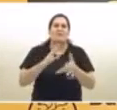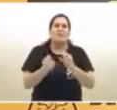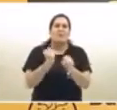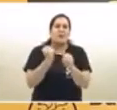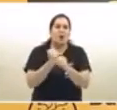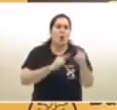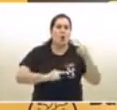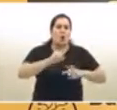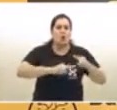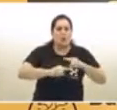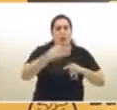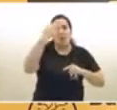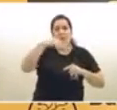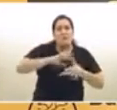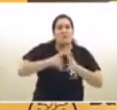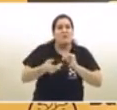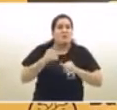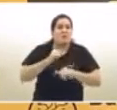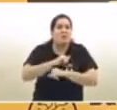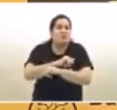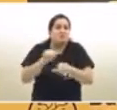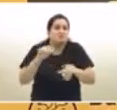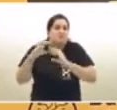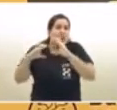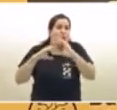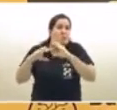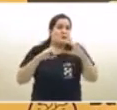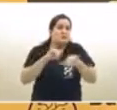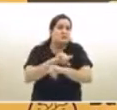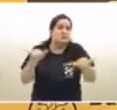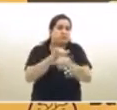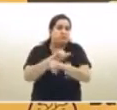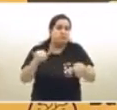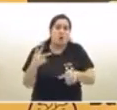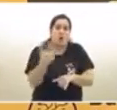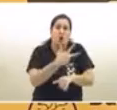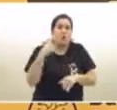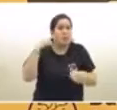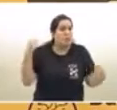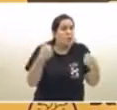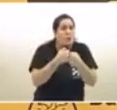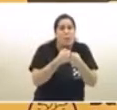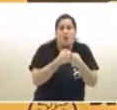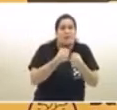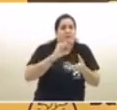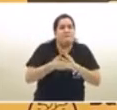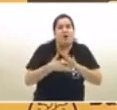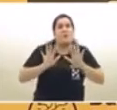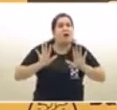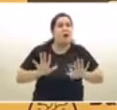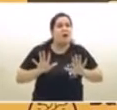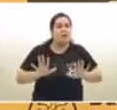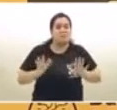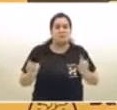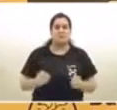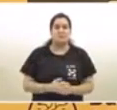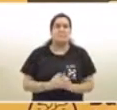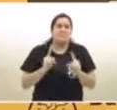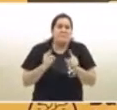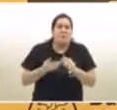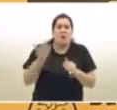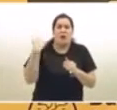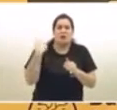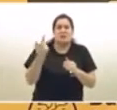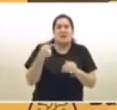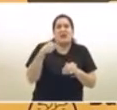modalidad de comunicación se ven cada vez y estuvo consensuada entre los 3 de que hoy sea así. Entiendo incluso que ayer hubo una